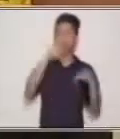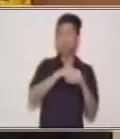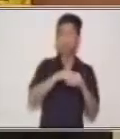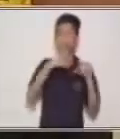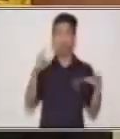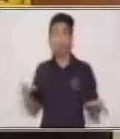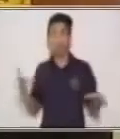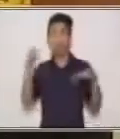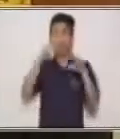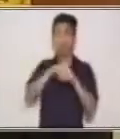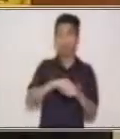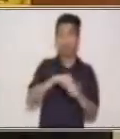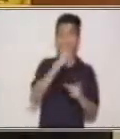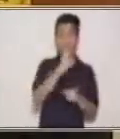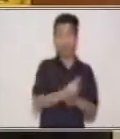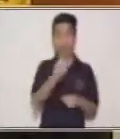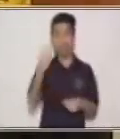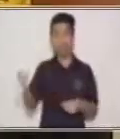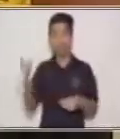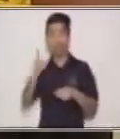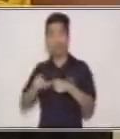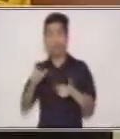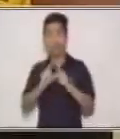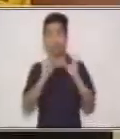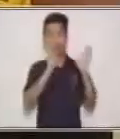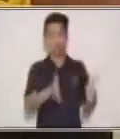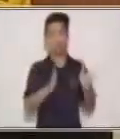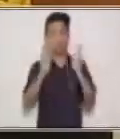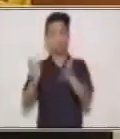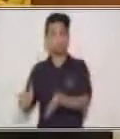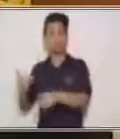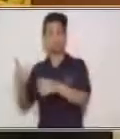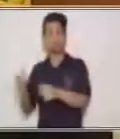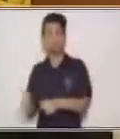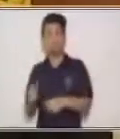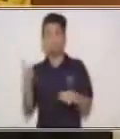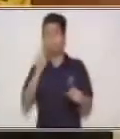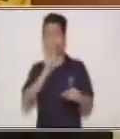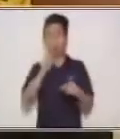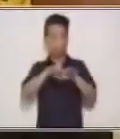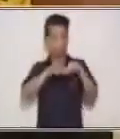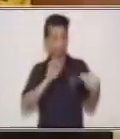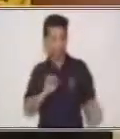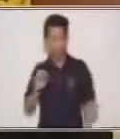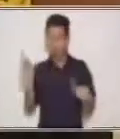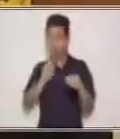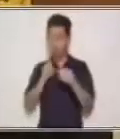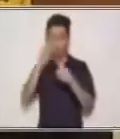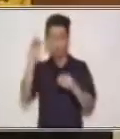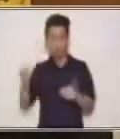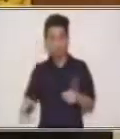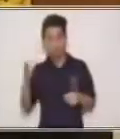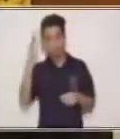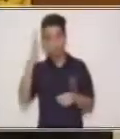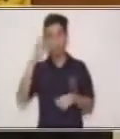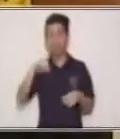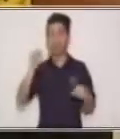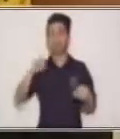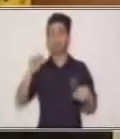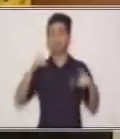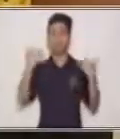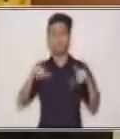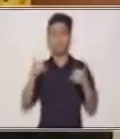aguardar, aguardar cada cosa en su lugar. Sin romper, sin tirar que mañana hay que